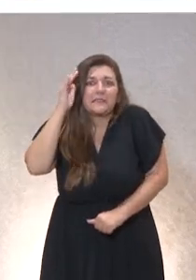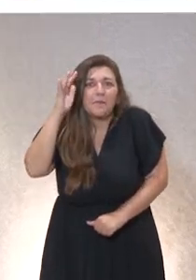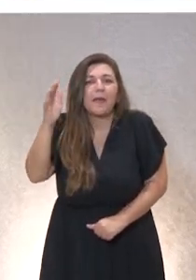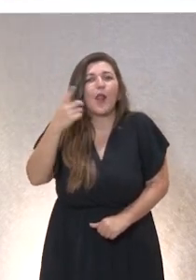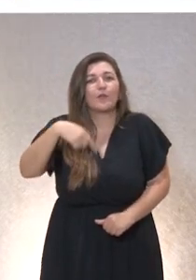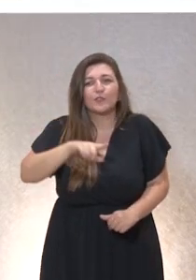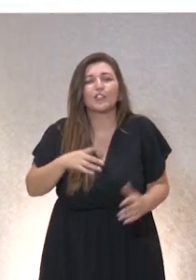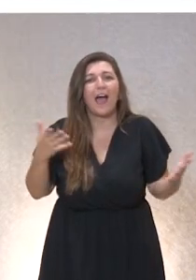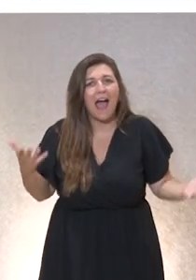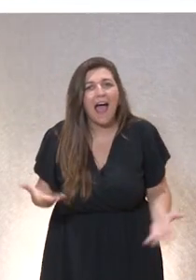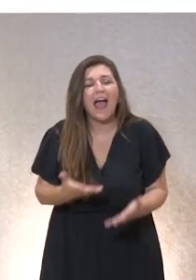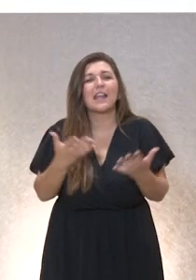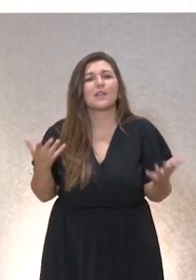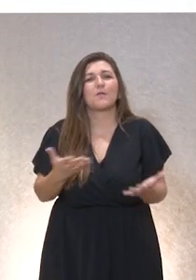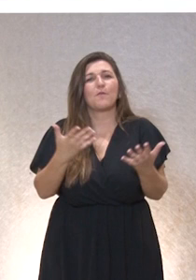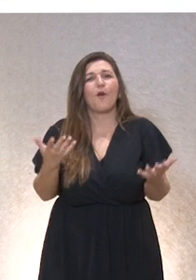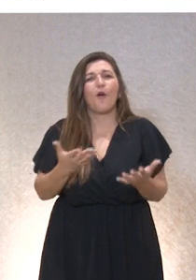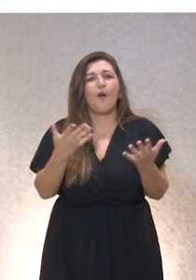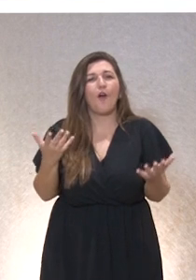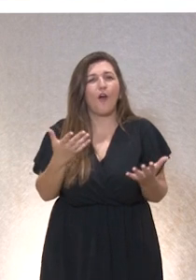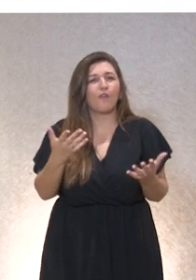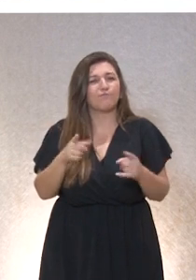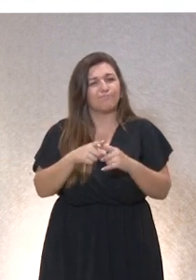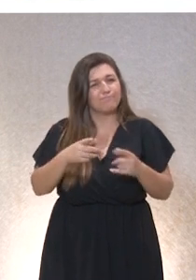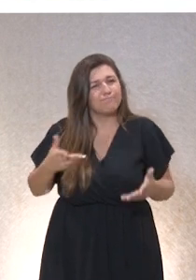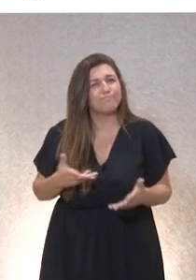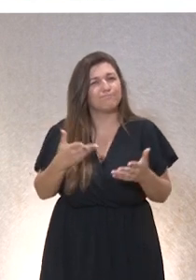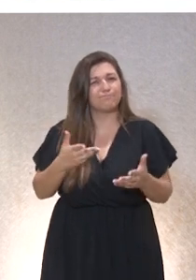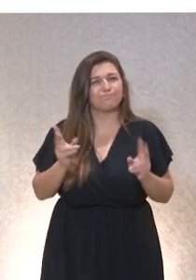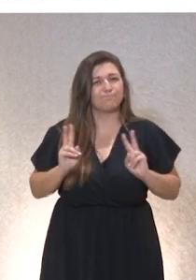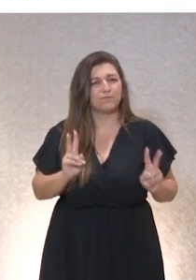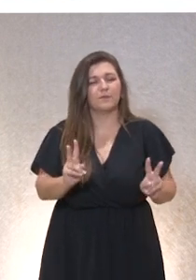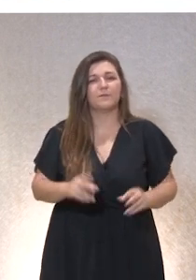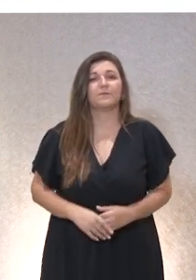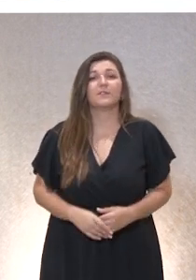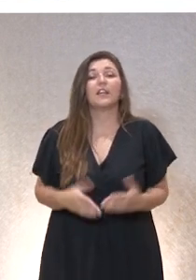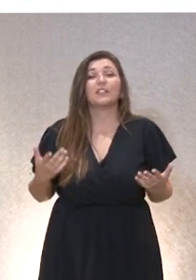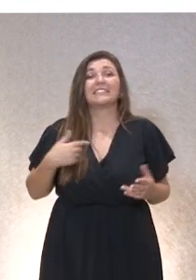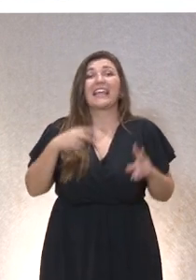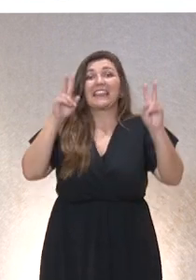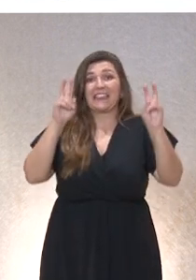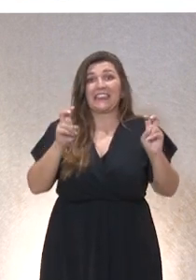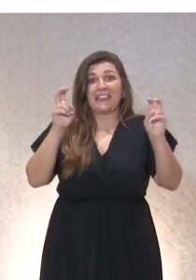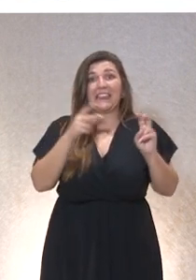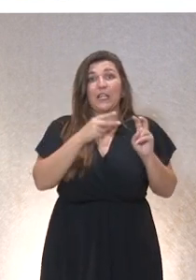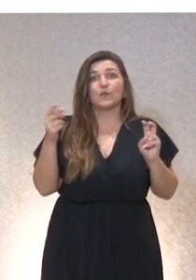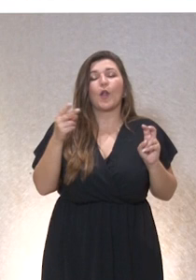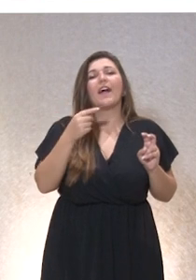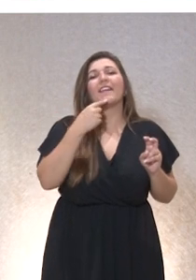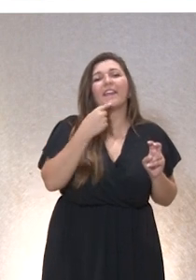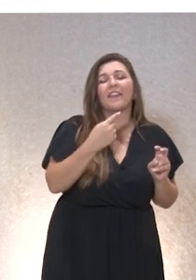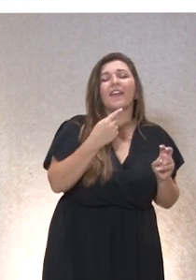alentadora, provocadora, estimuladora. Bien, el título de mi intervención es Inteligencia Artificial, Tecnología y